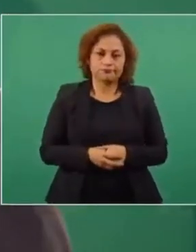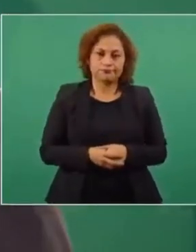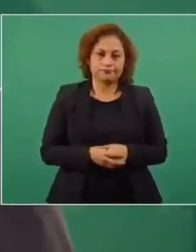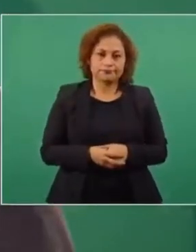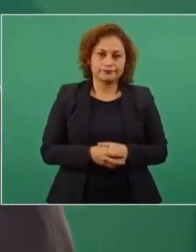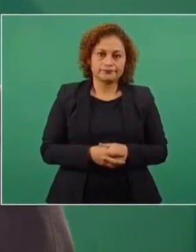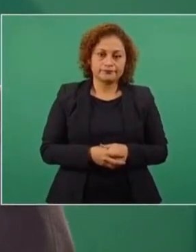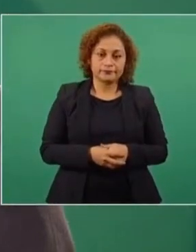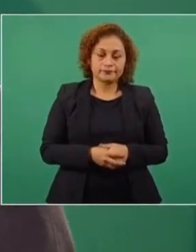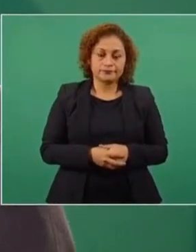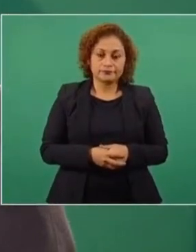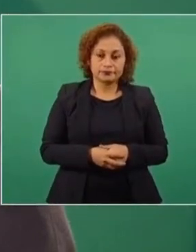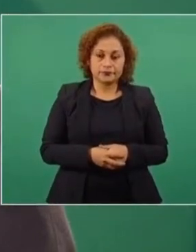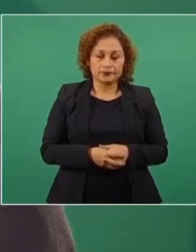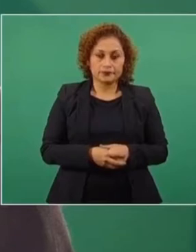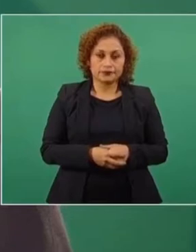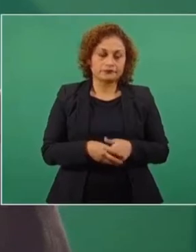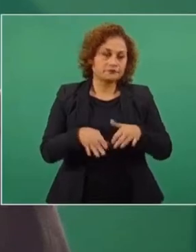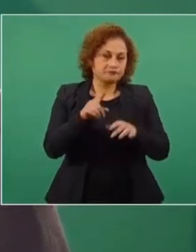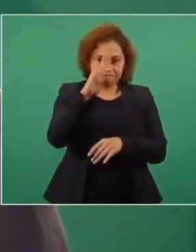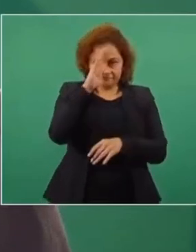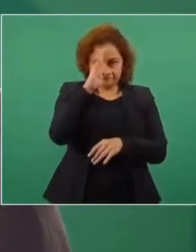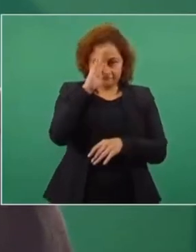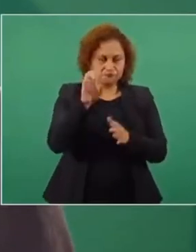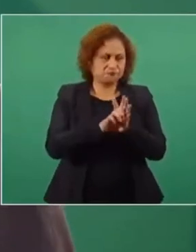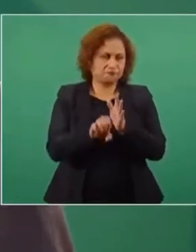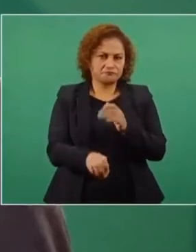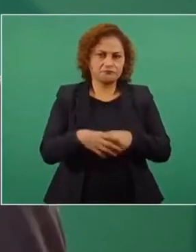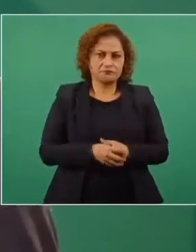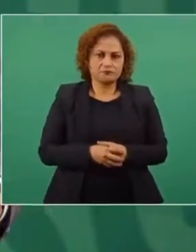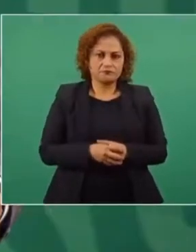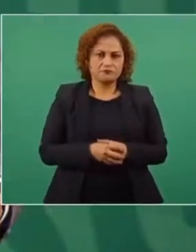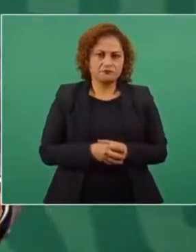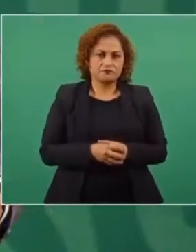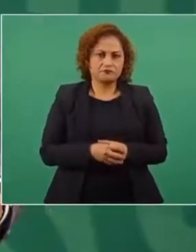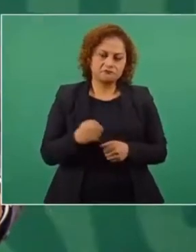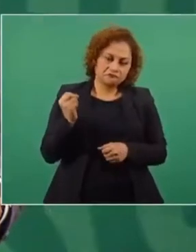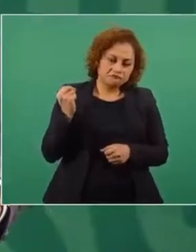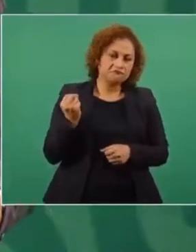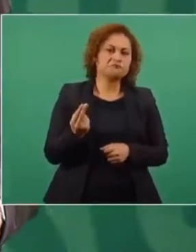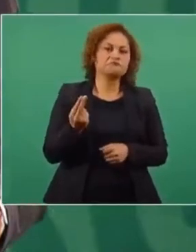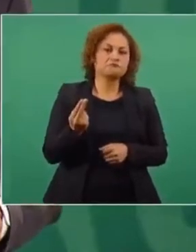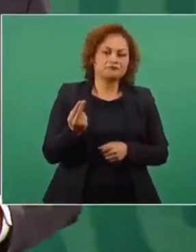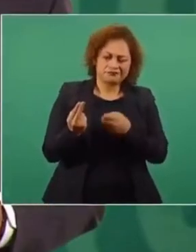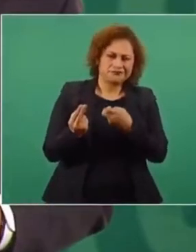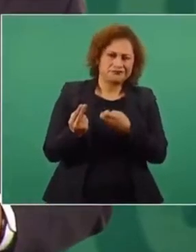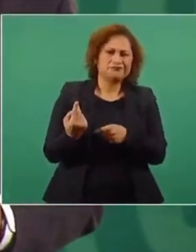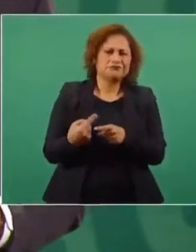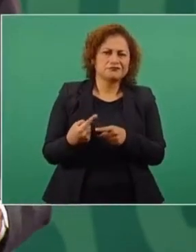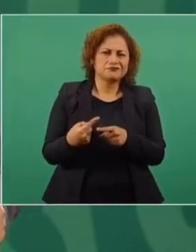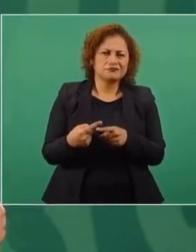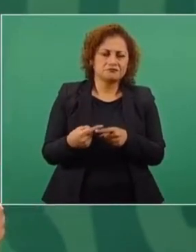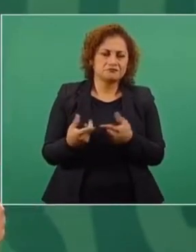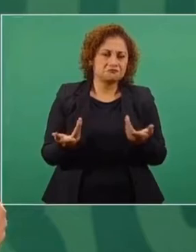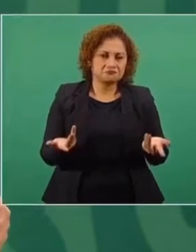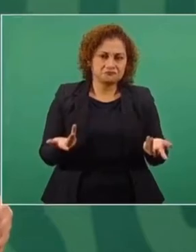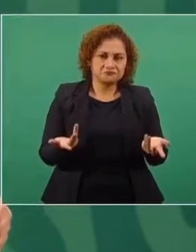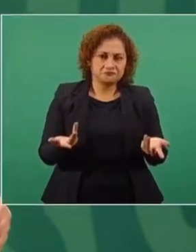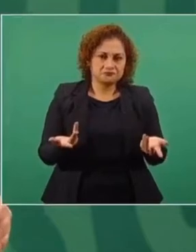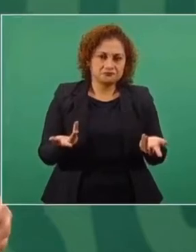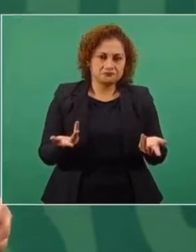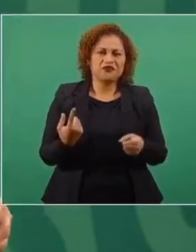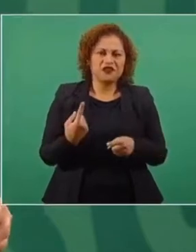si hablamos de privilegios, los únicos privilegios o los únicos